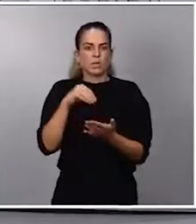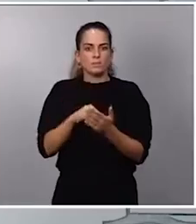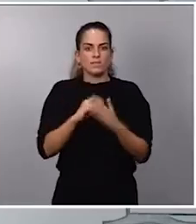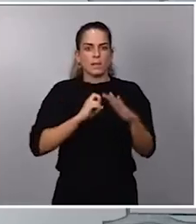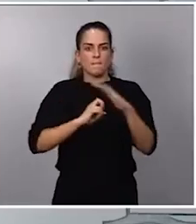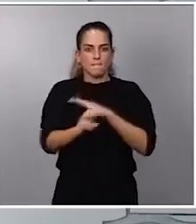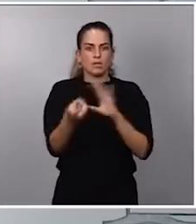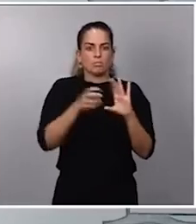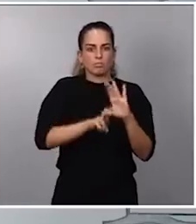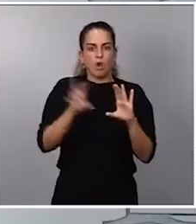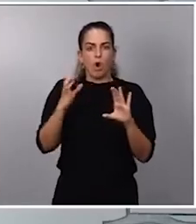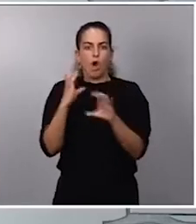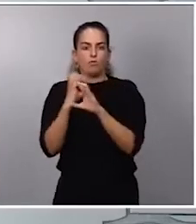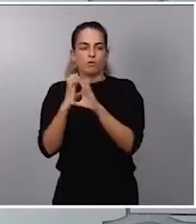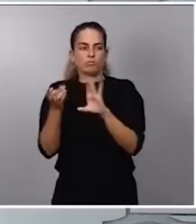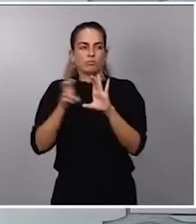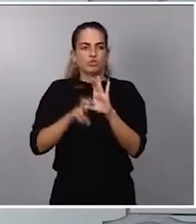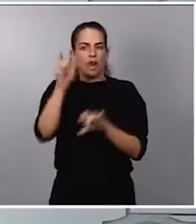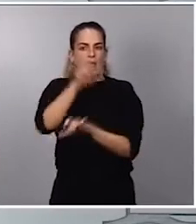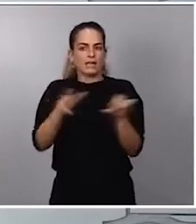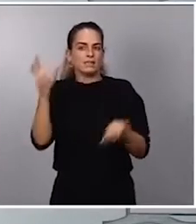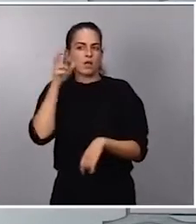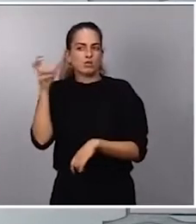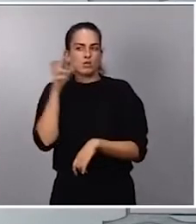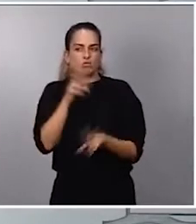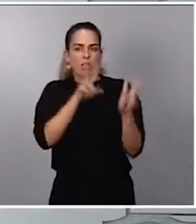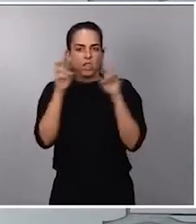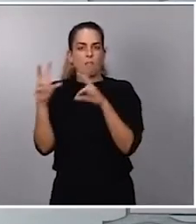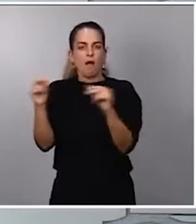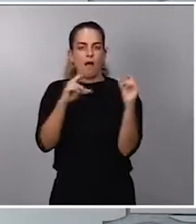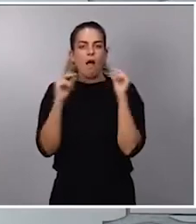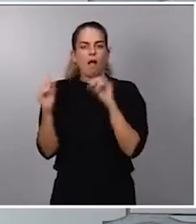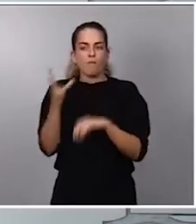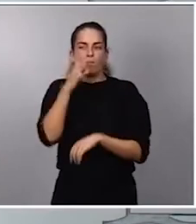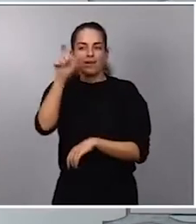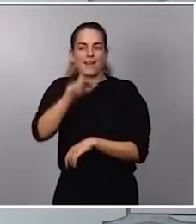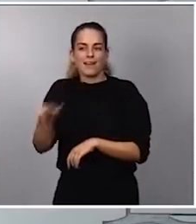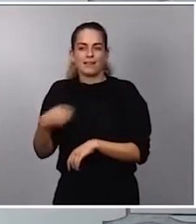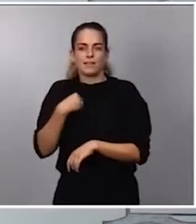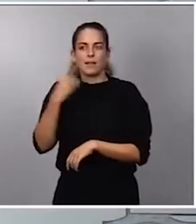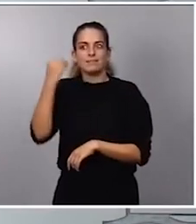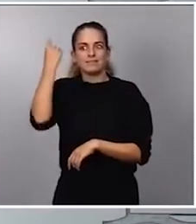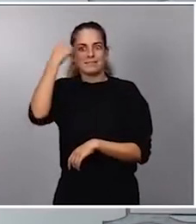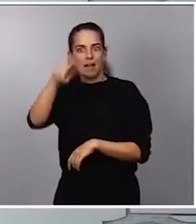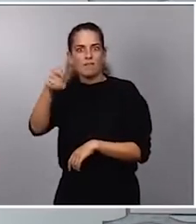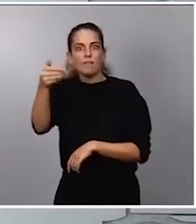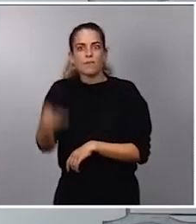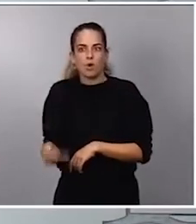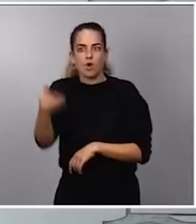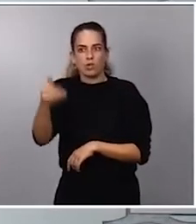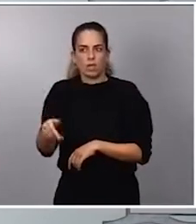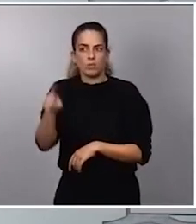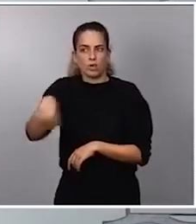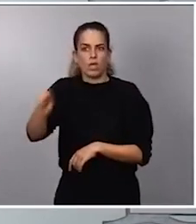y yo escucho a la gente que habla de este tema, porque la gente ya ha entendido la trascendencia de esto que les afecta directamente, que nos está